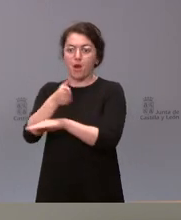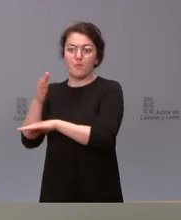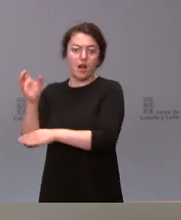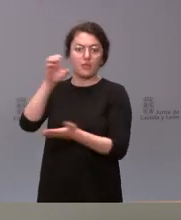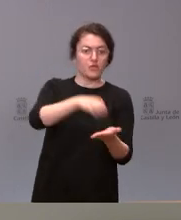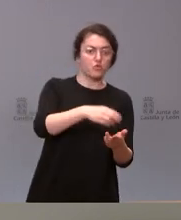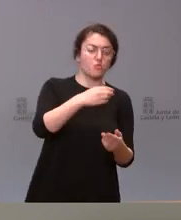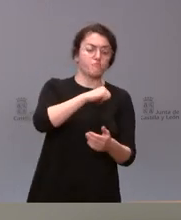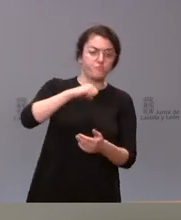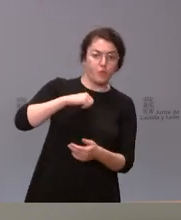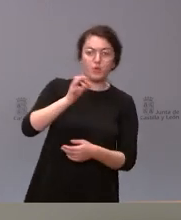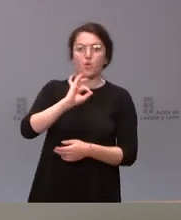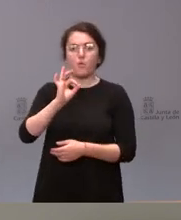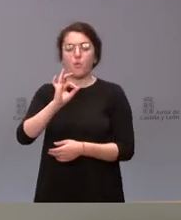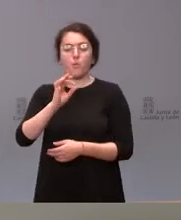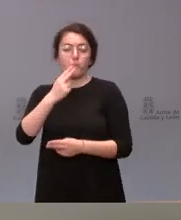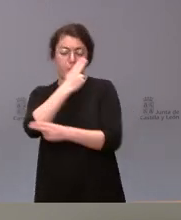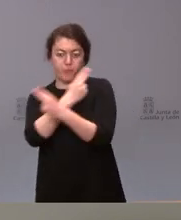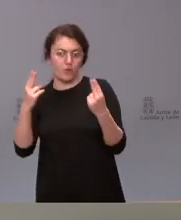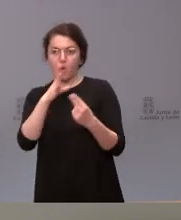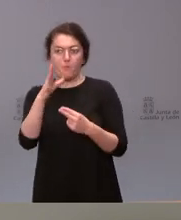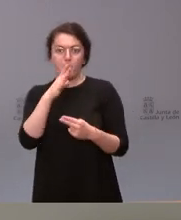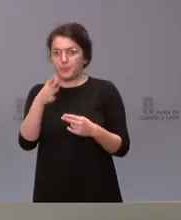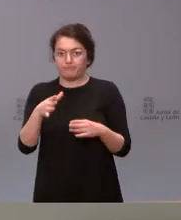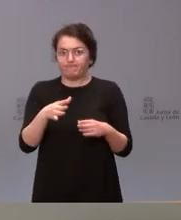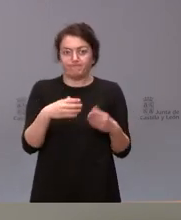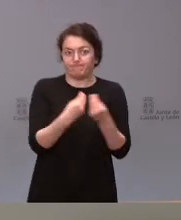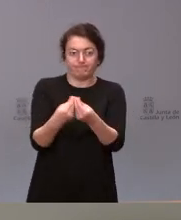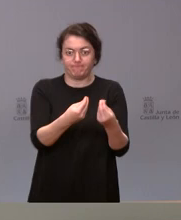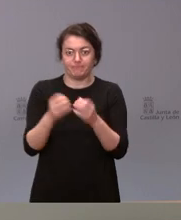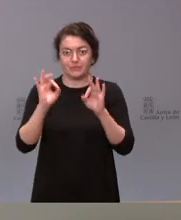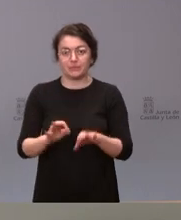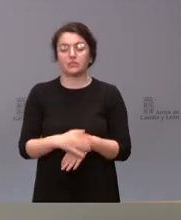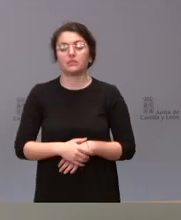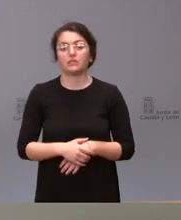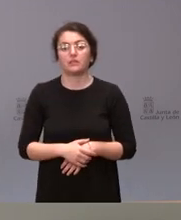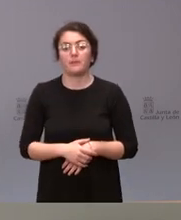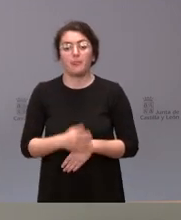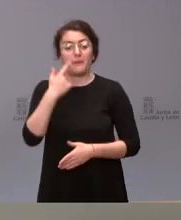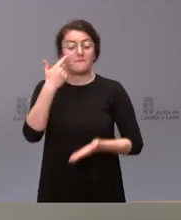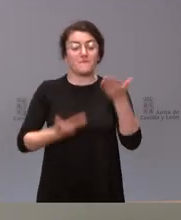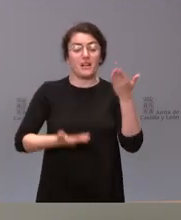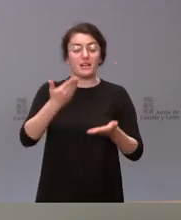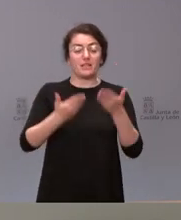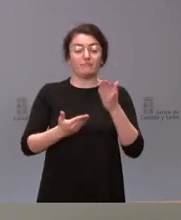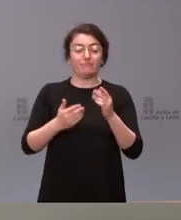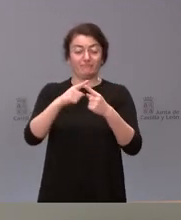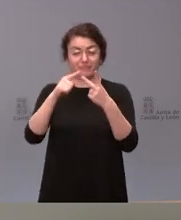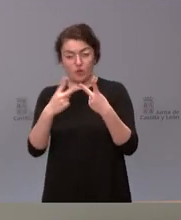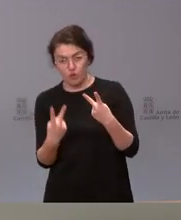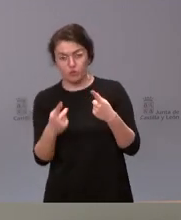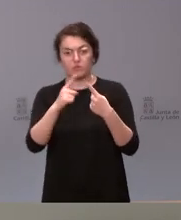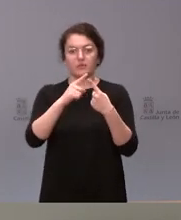y es verdad si usted plantea que se derivan del balance final dos elementos que Castilla y León sigue estando entre las comunidades autónomas